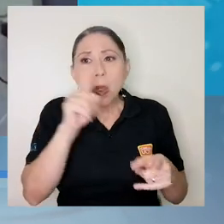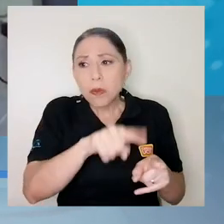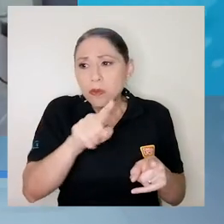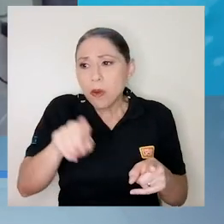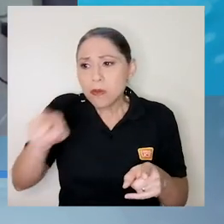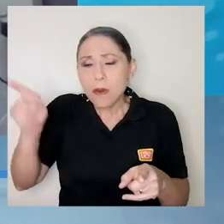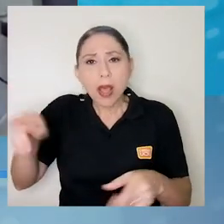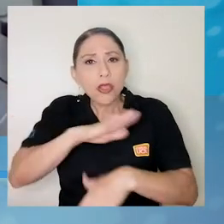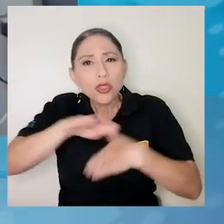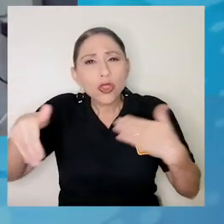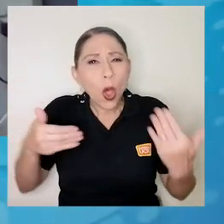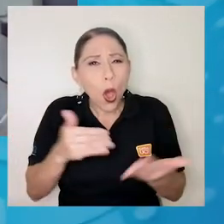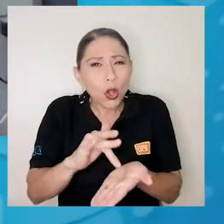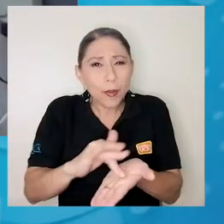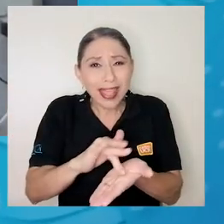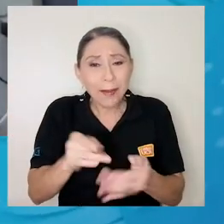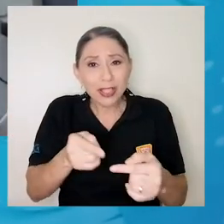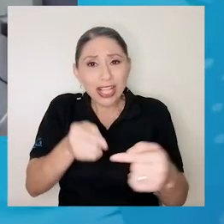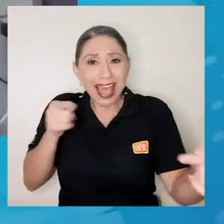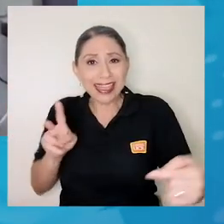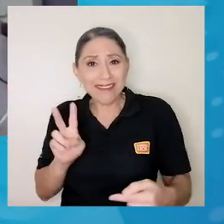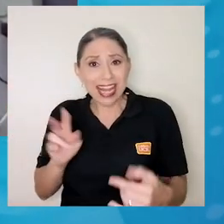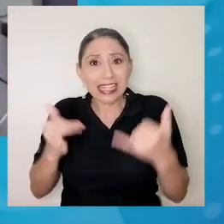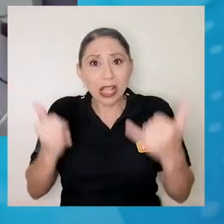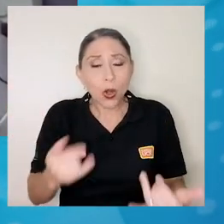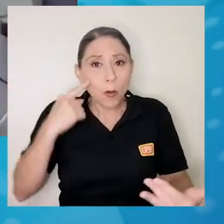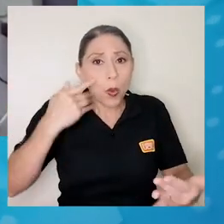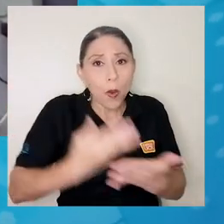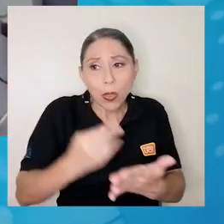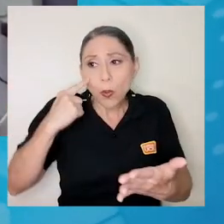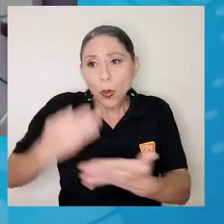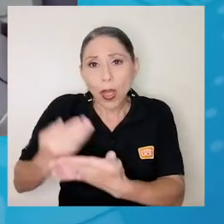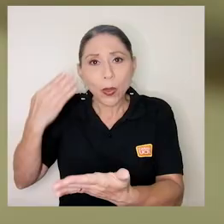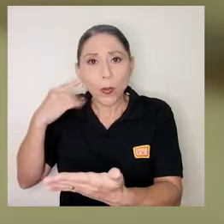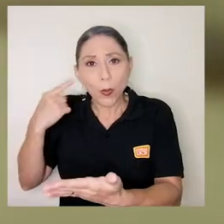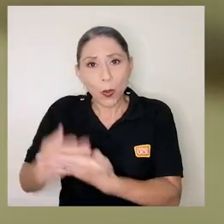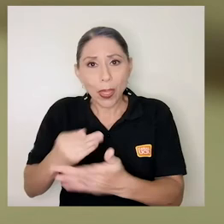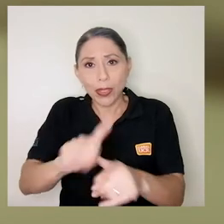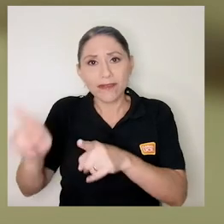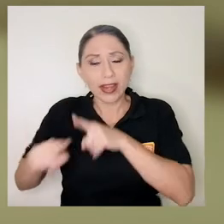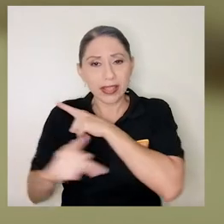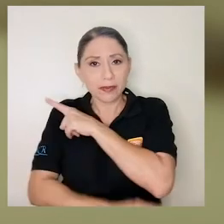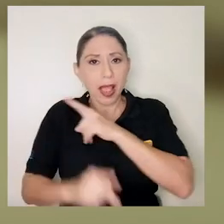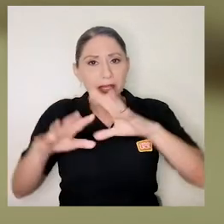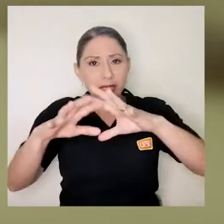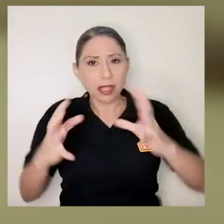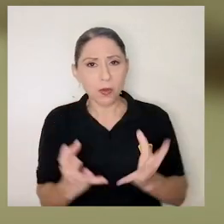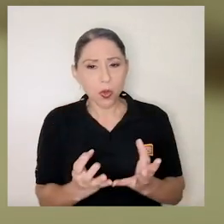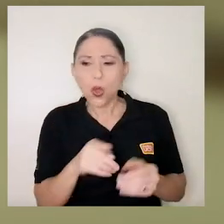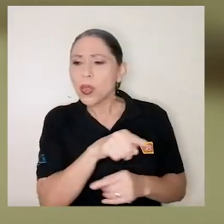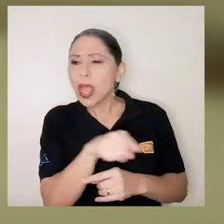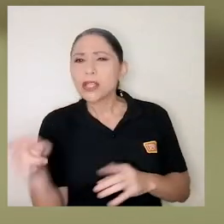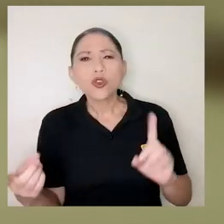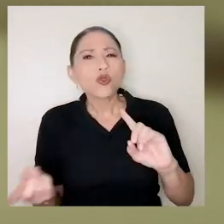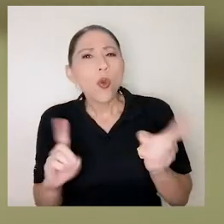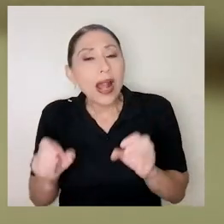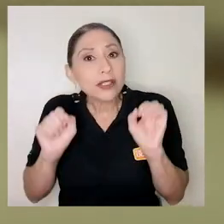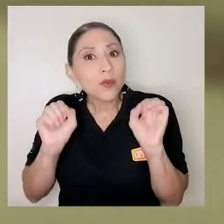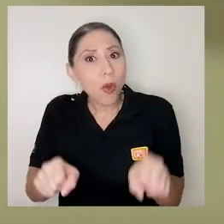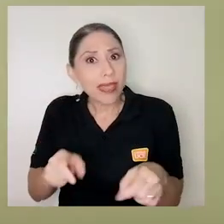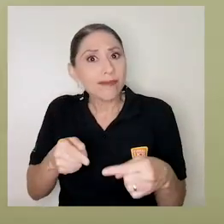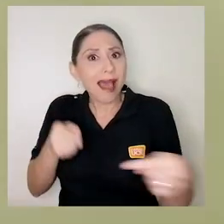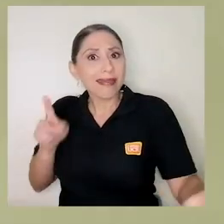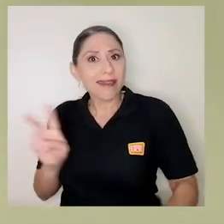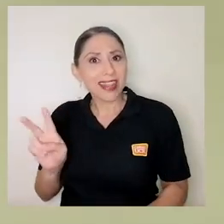los medicamentos antivirales que se están probando en diferentes partes del mundo, cuáles podrían tener un efecto antiviral.